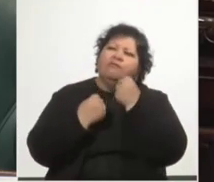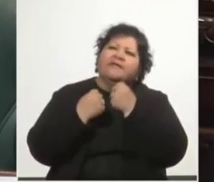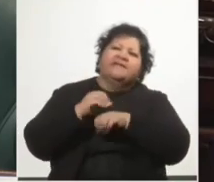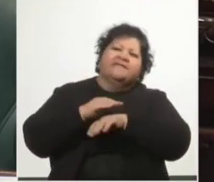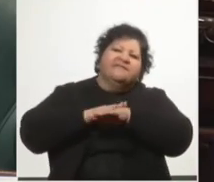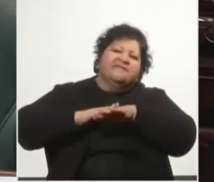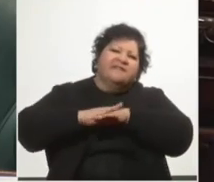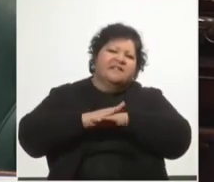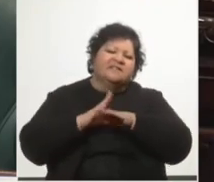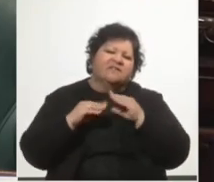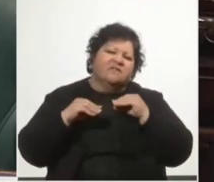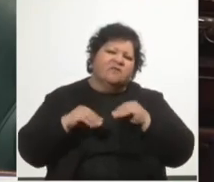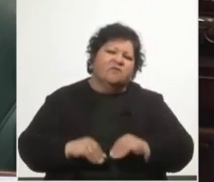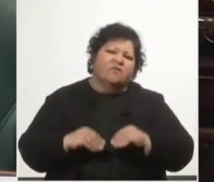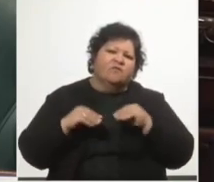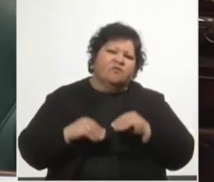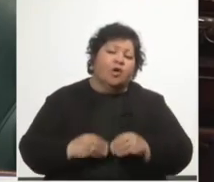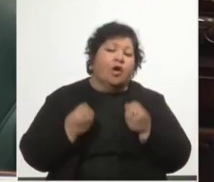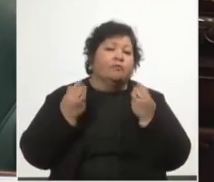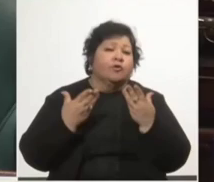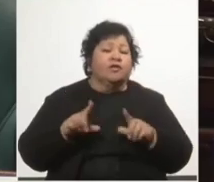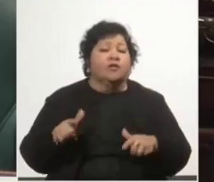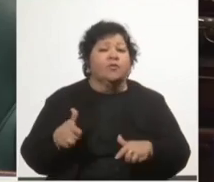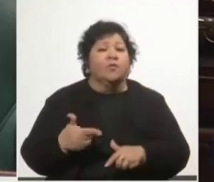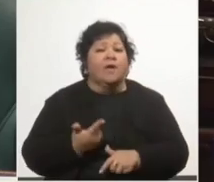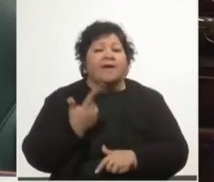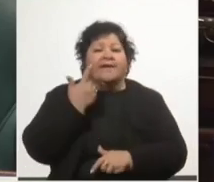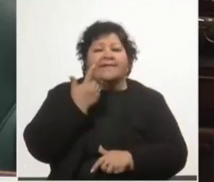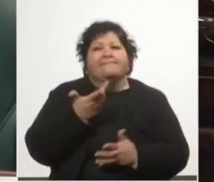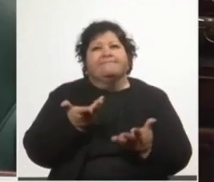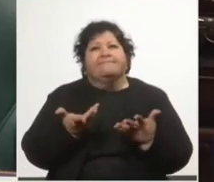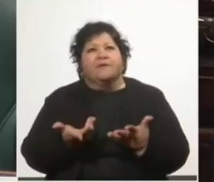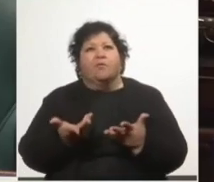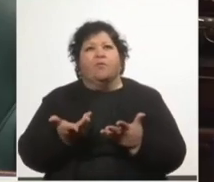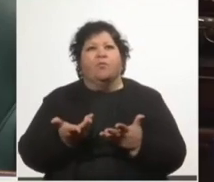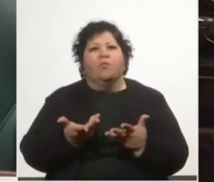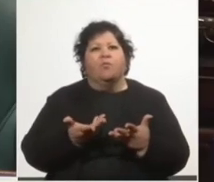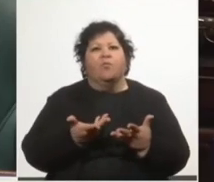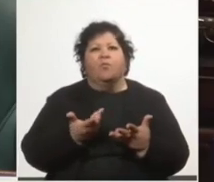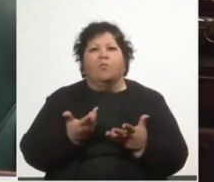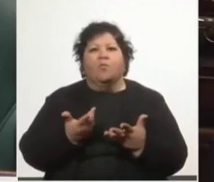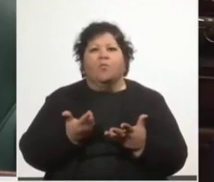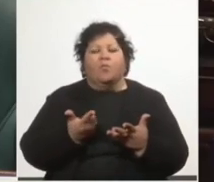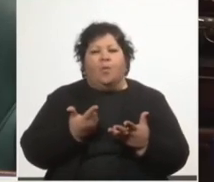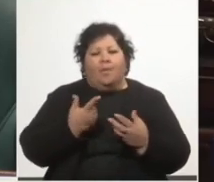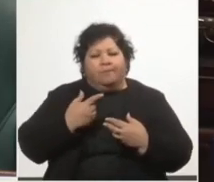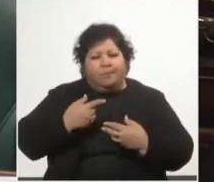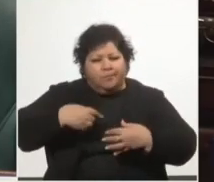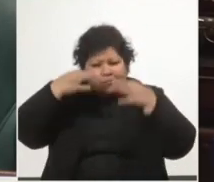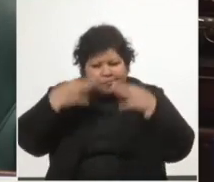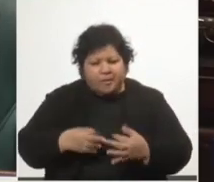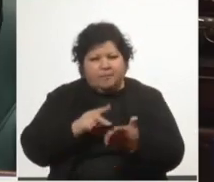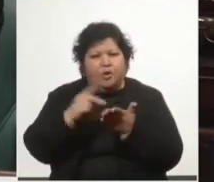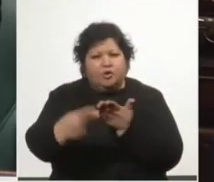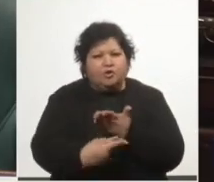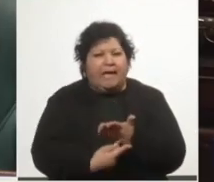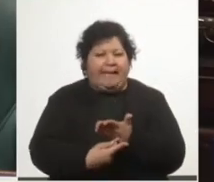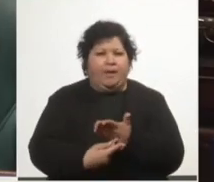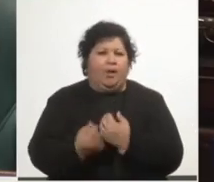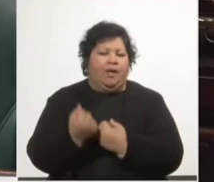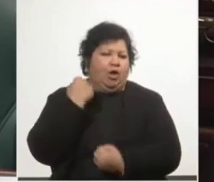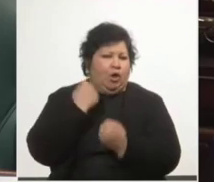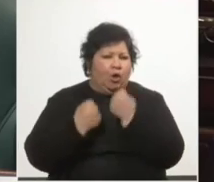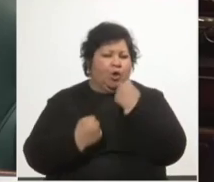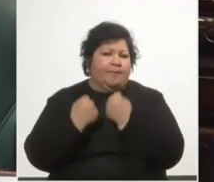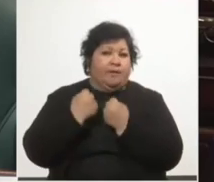no hay un marco macroeconómico coherente y consistente entre sí. Un claro ejemplo es la disociación entre el